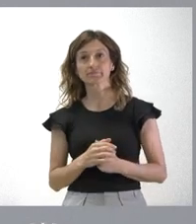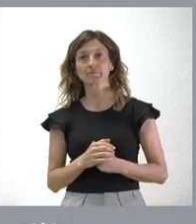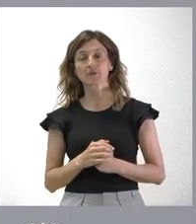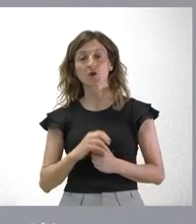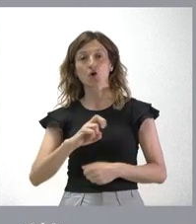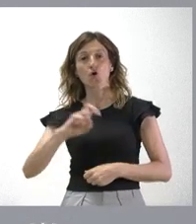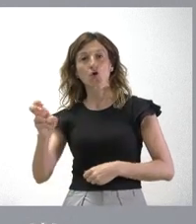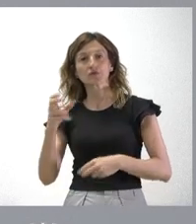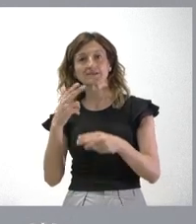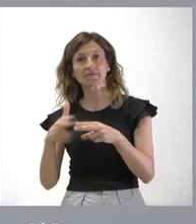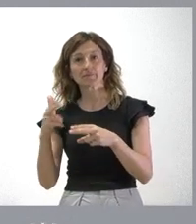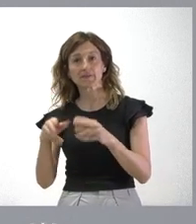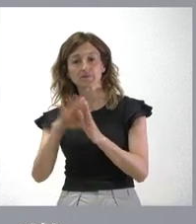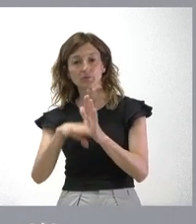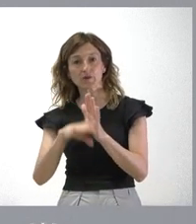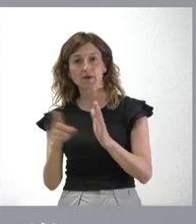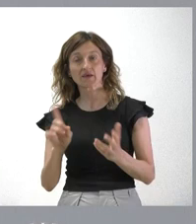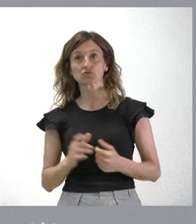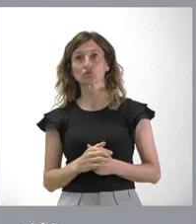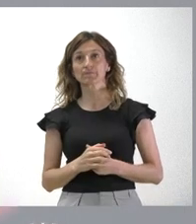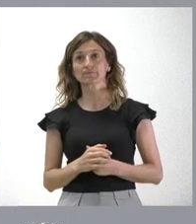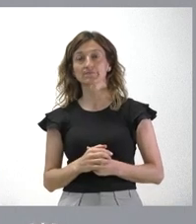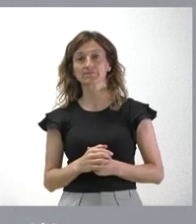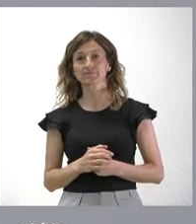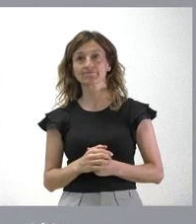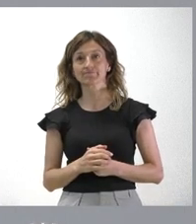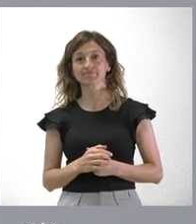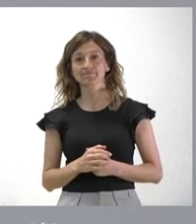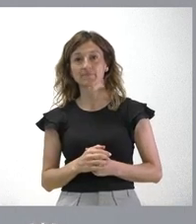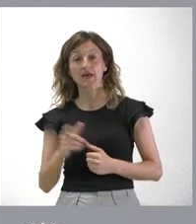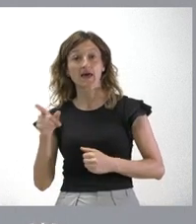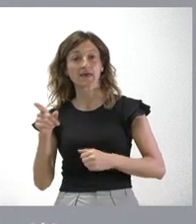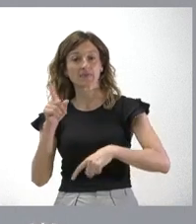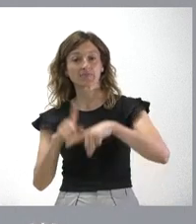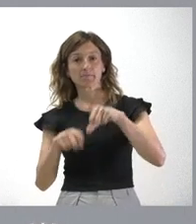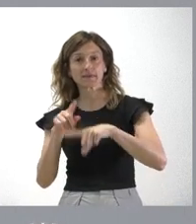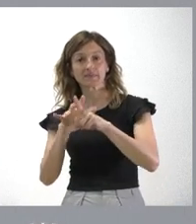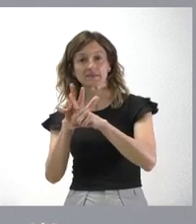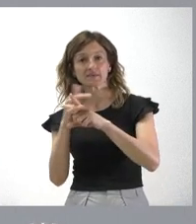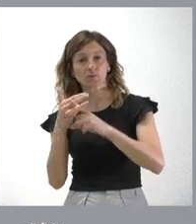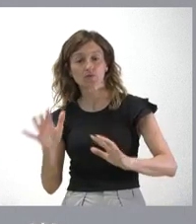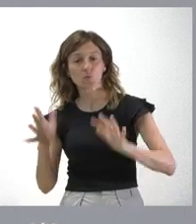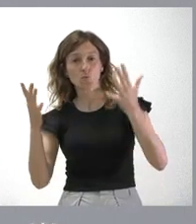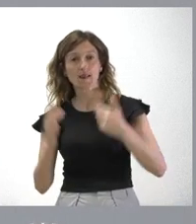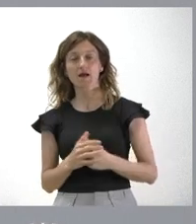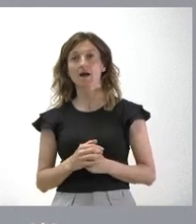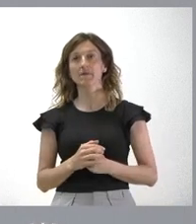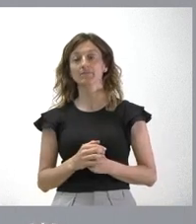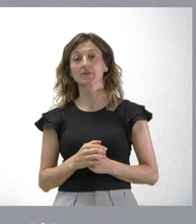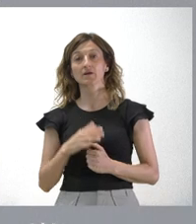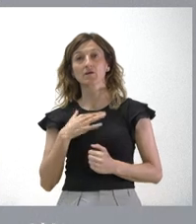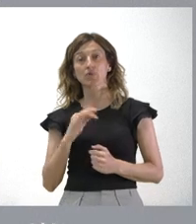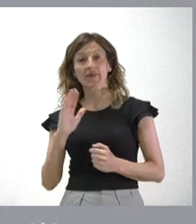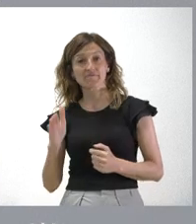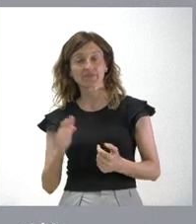las actividades programadas, con lo cual ahí, si depende de las circunstancias de la huelga, podría tener alguna incidencia.